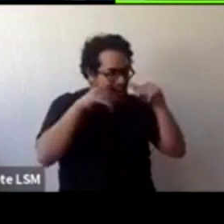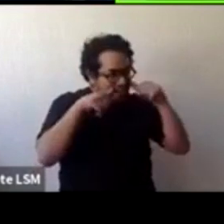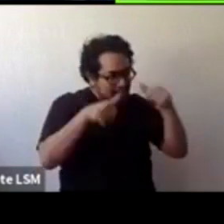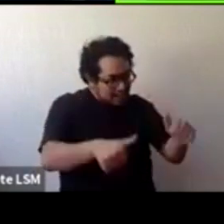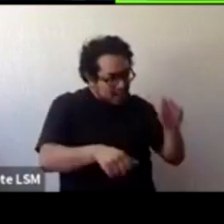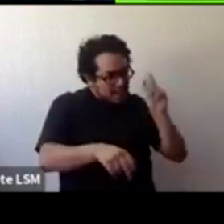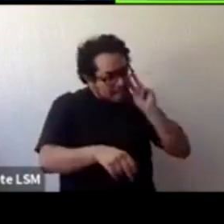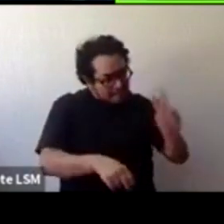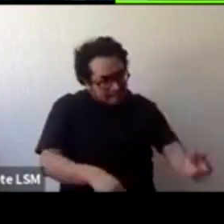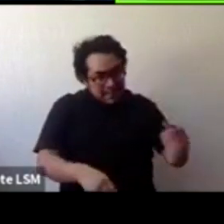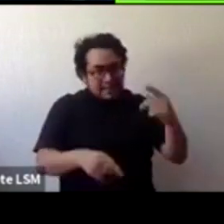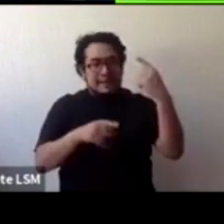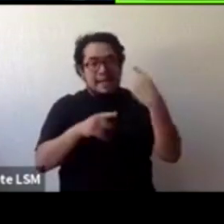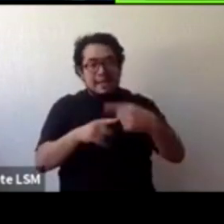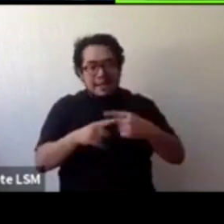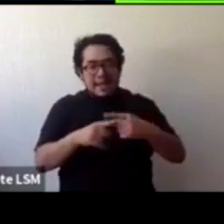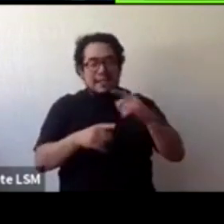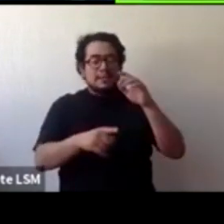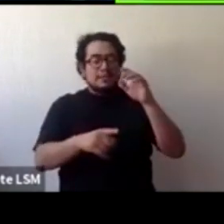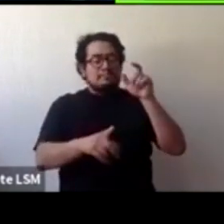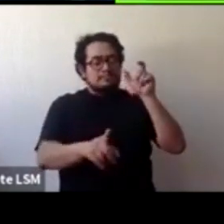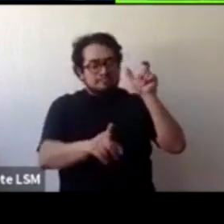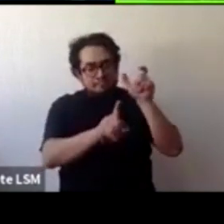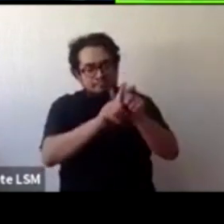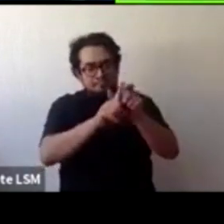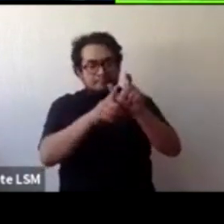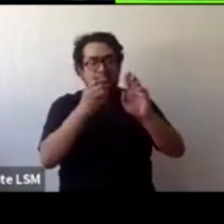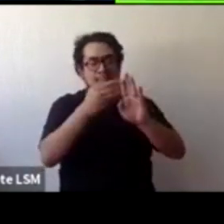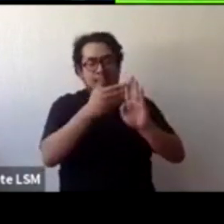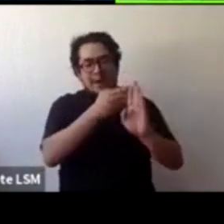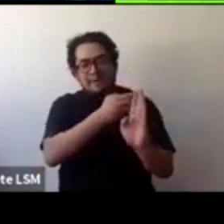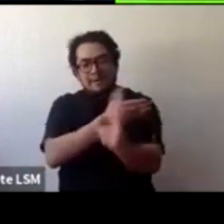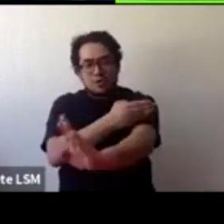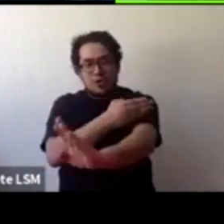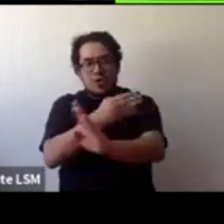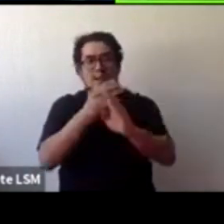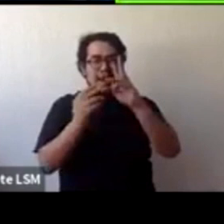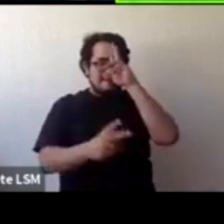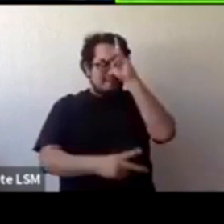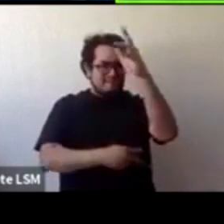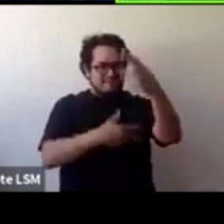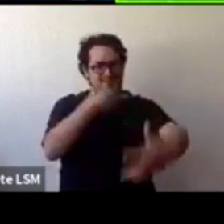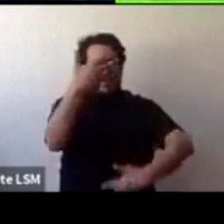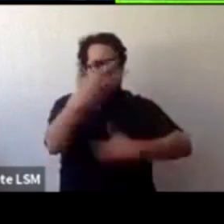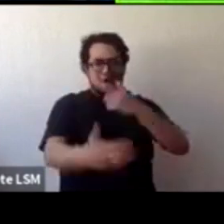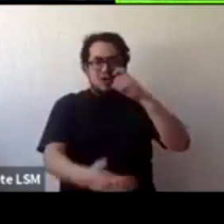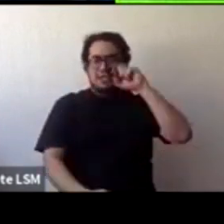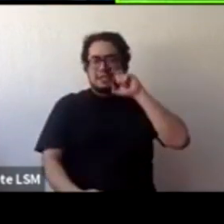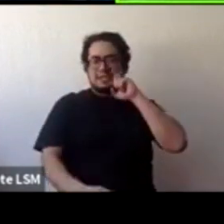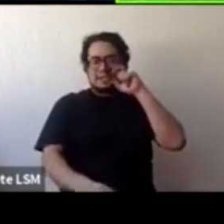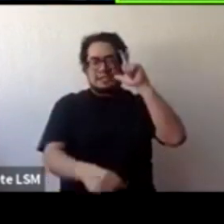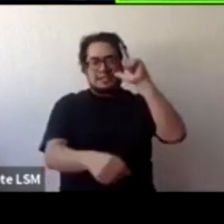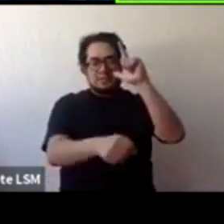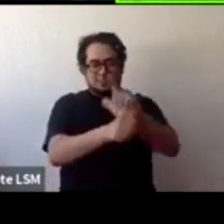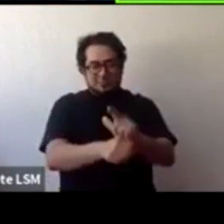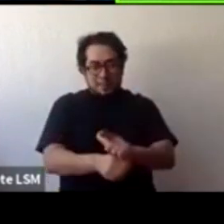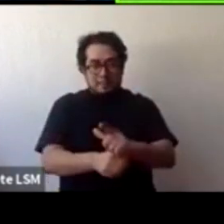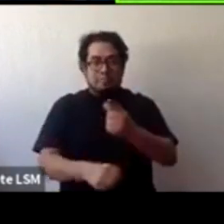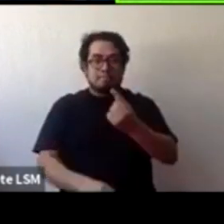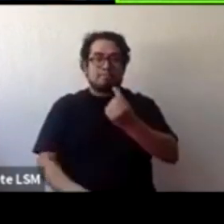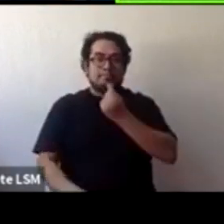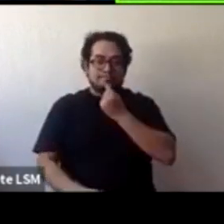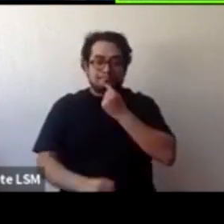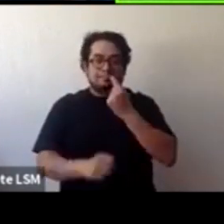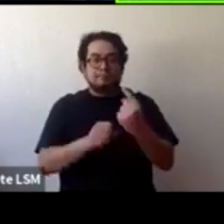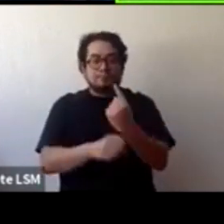detección, a la atención, a la prevención de la violencia sexual infantil. ¿Cuál es un ejemplo? ¿Por qué nos están pidiendo a través de